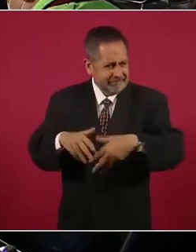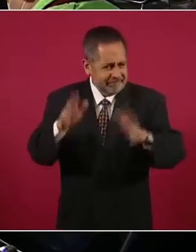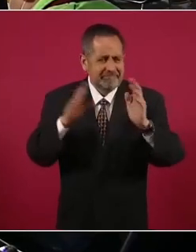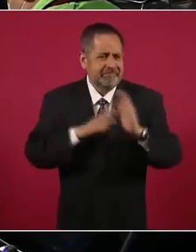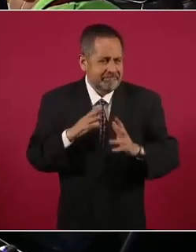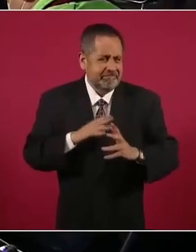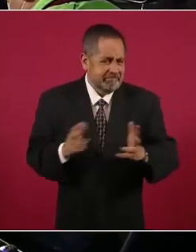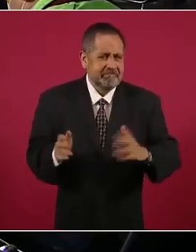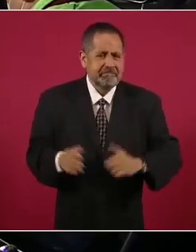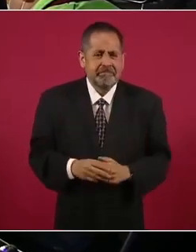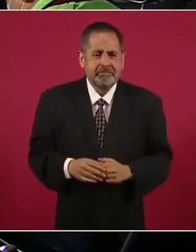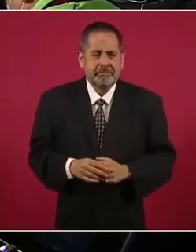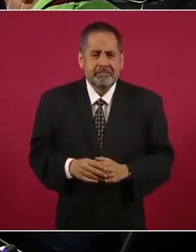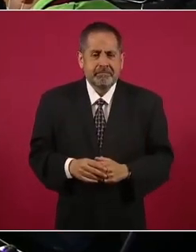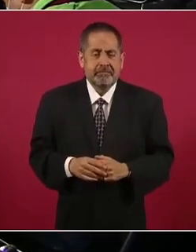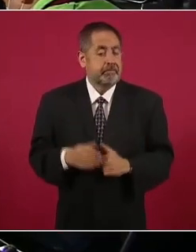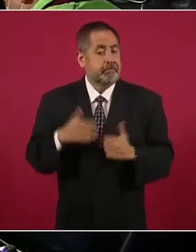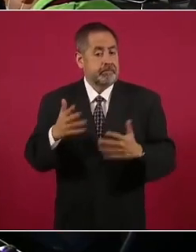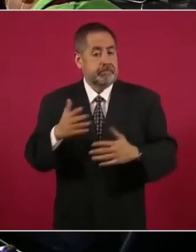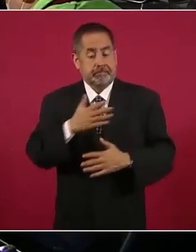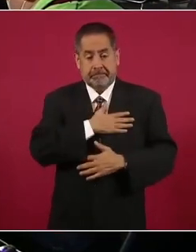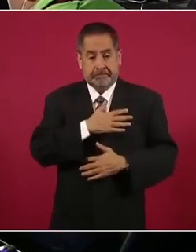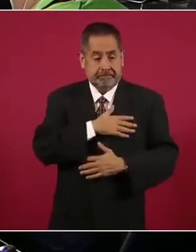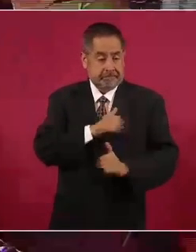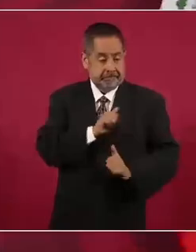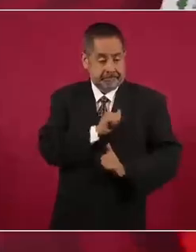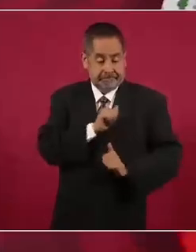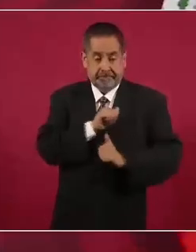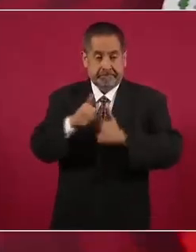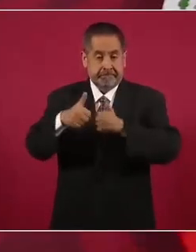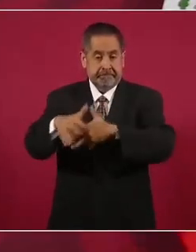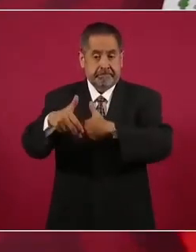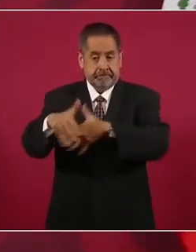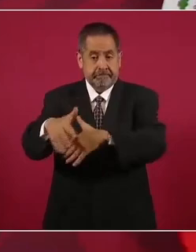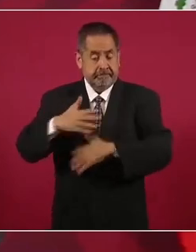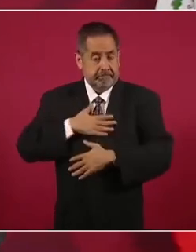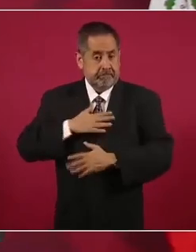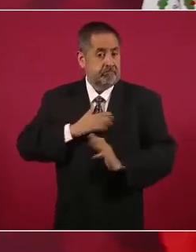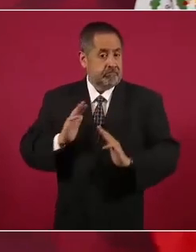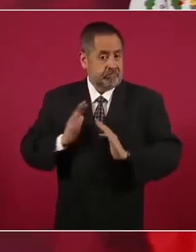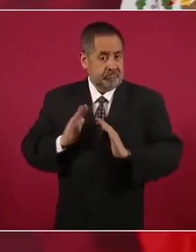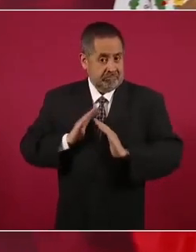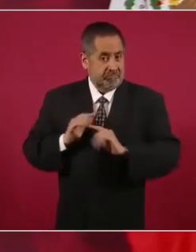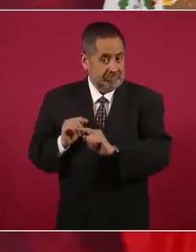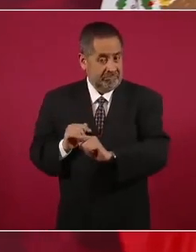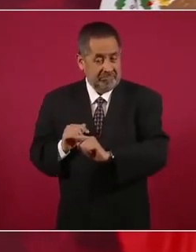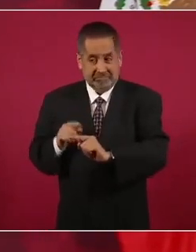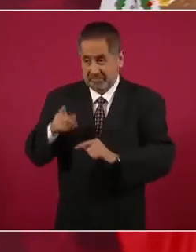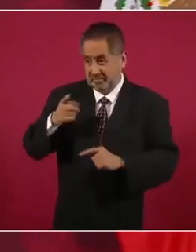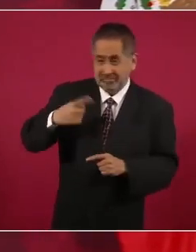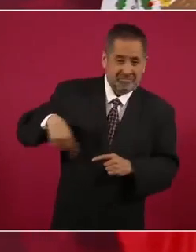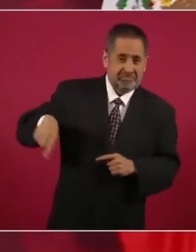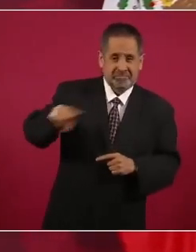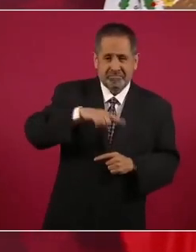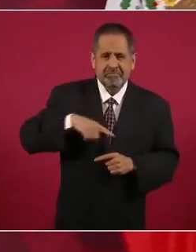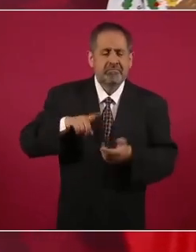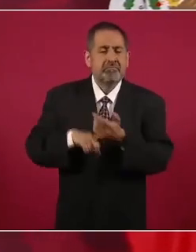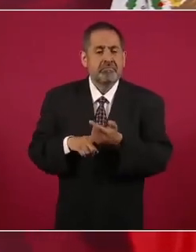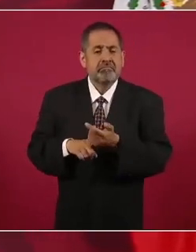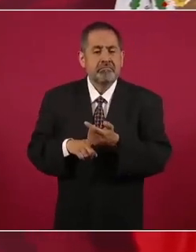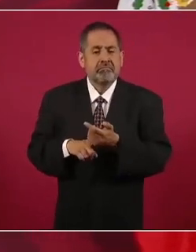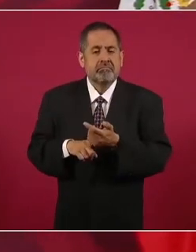nuestro Ejército es un Ejército